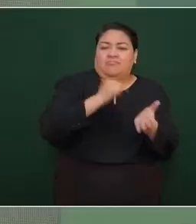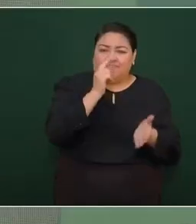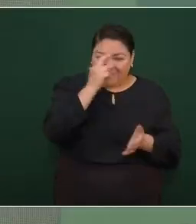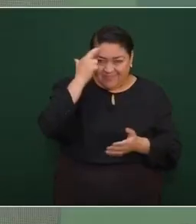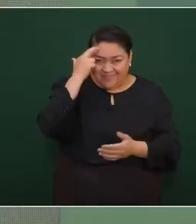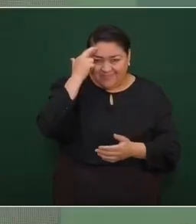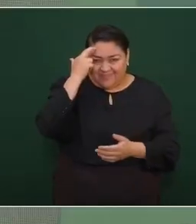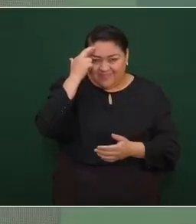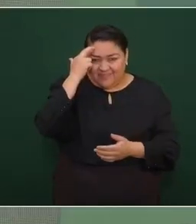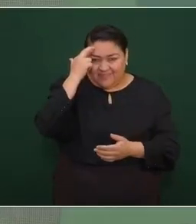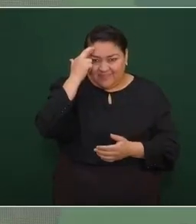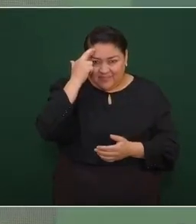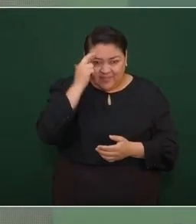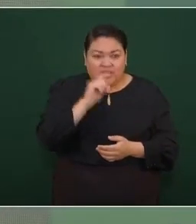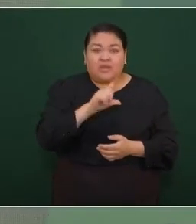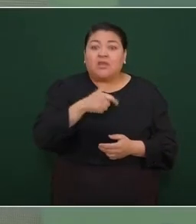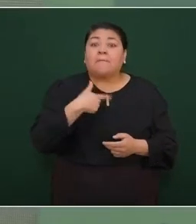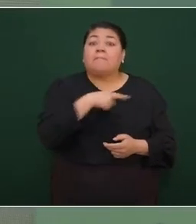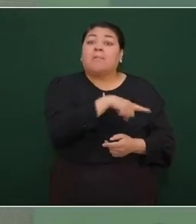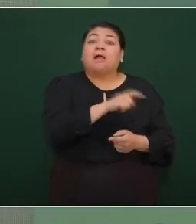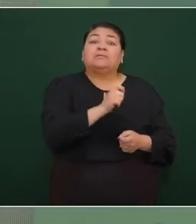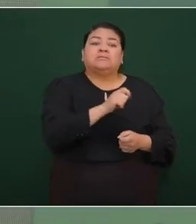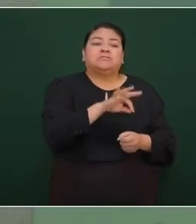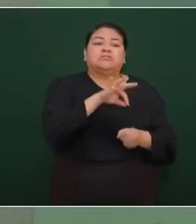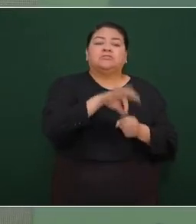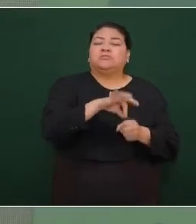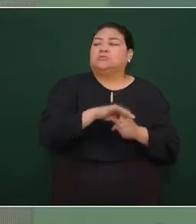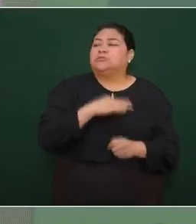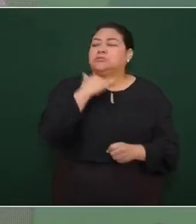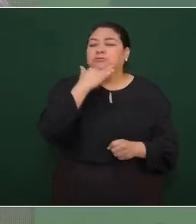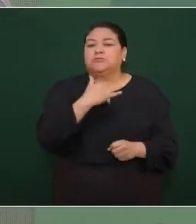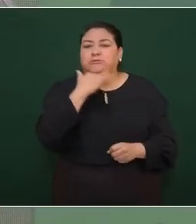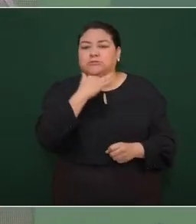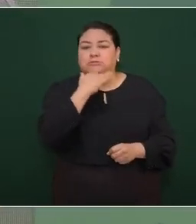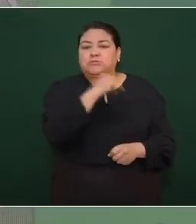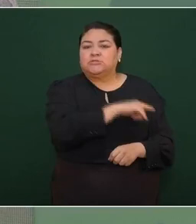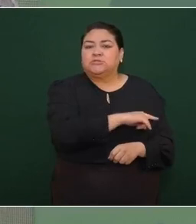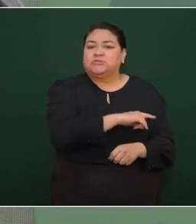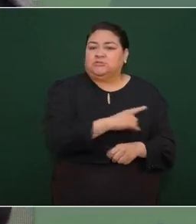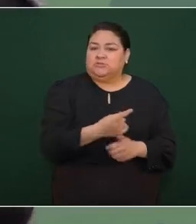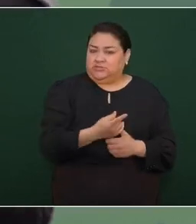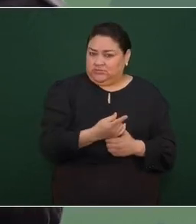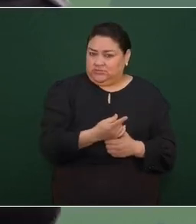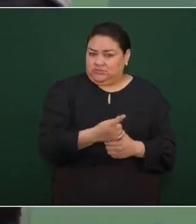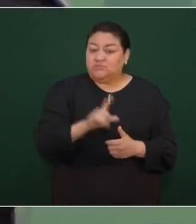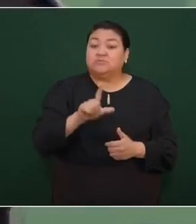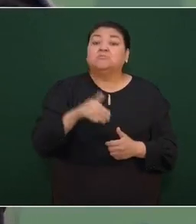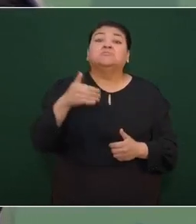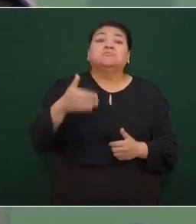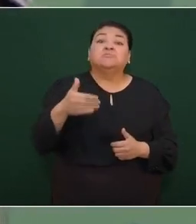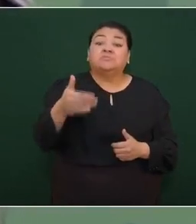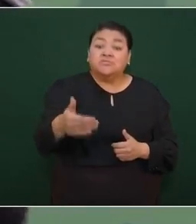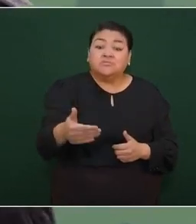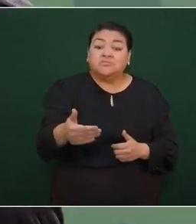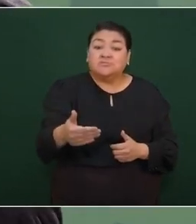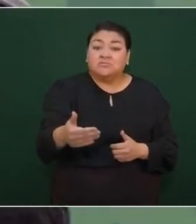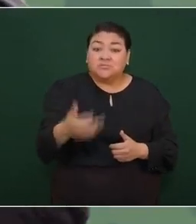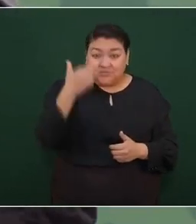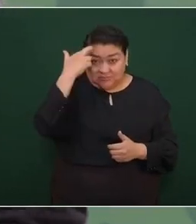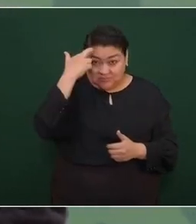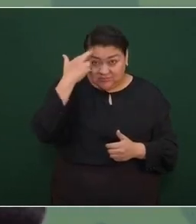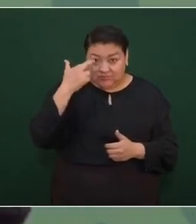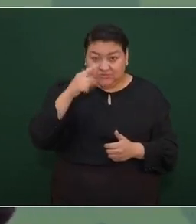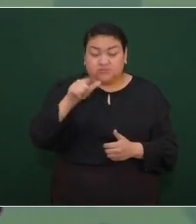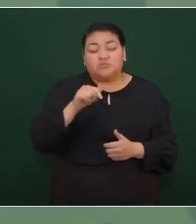y fueron operadores del fraude electoral y luego se